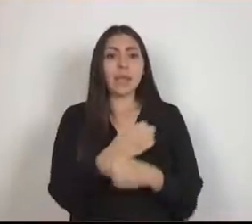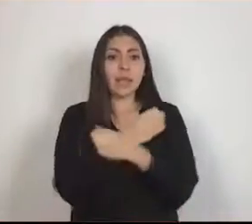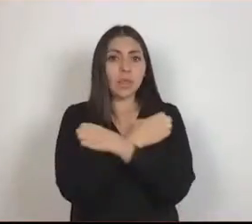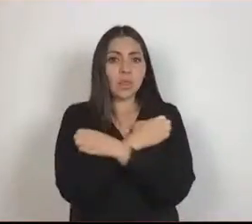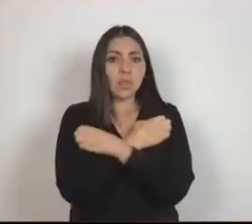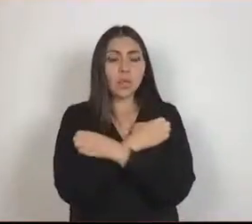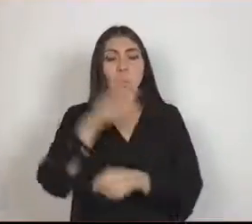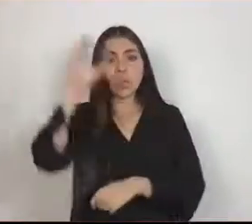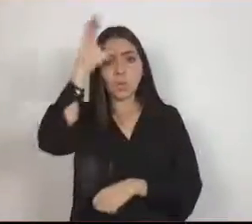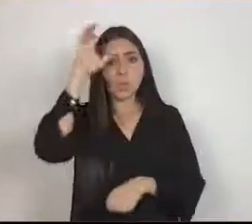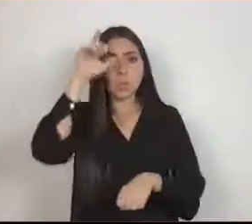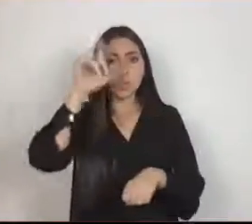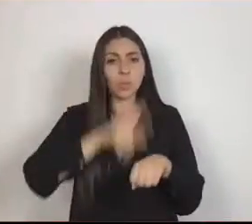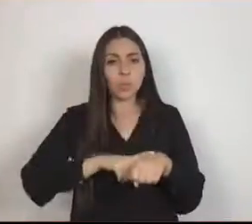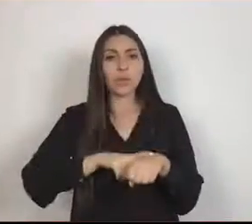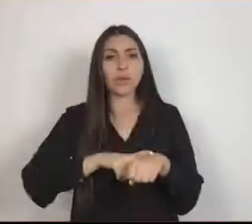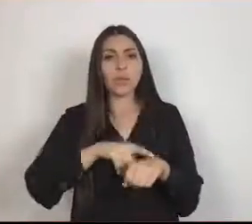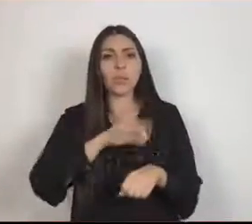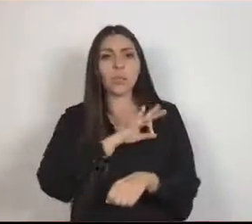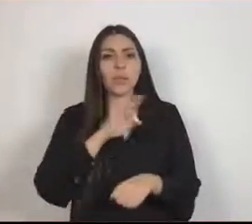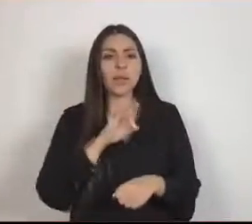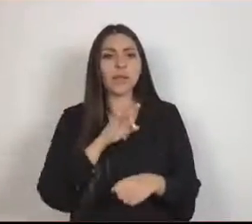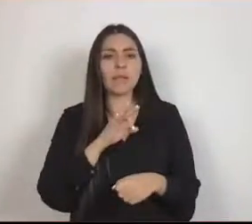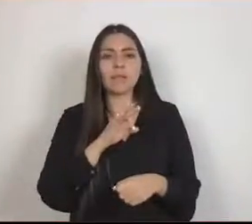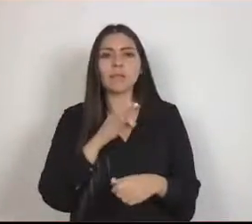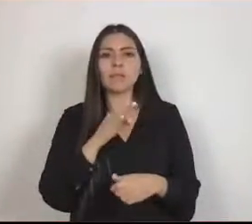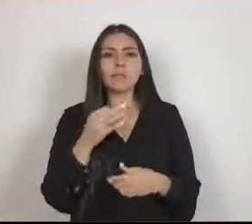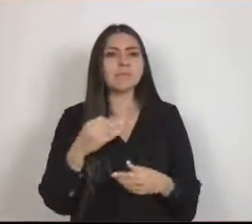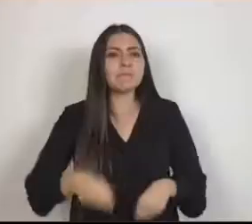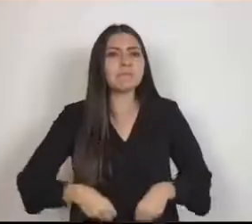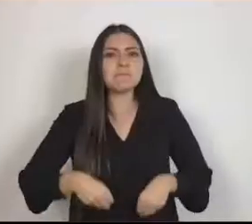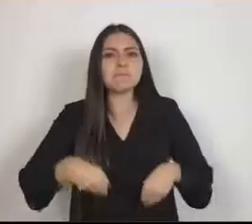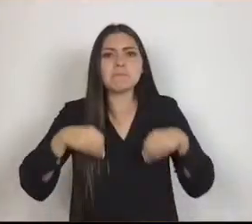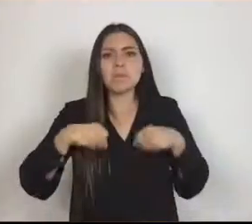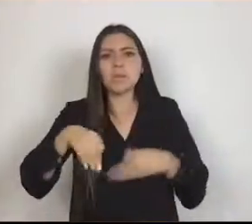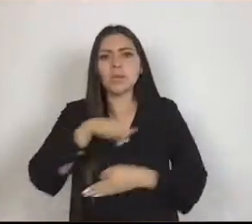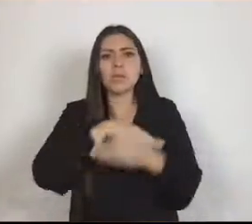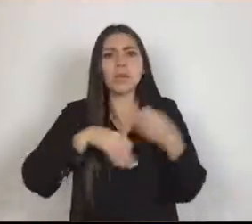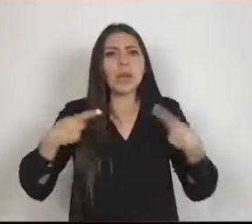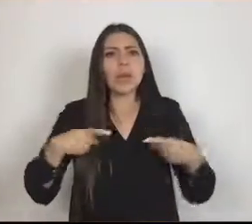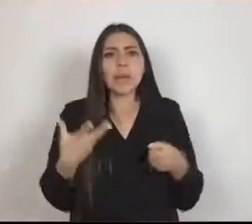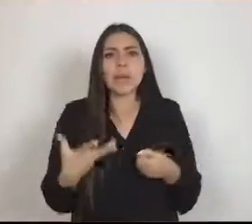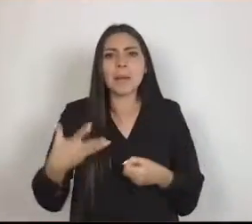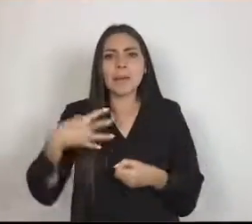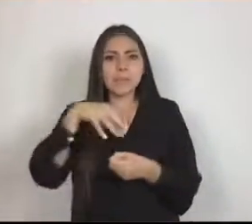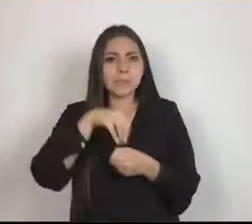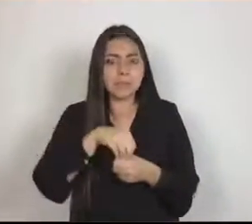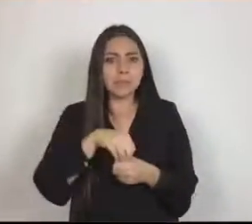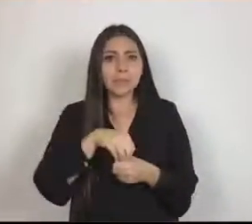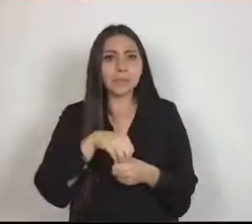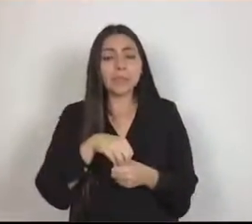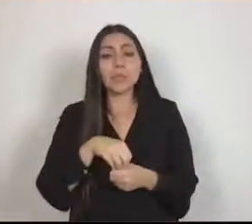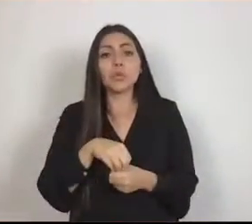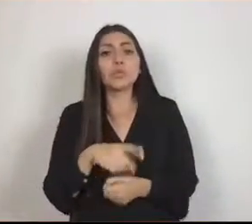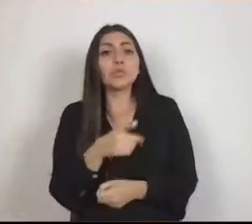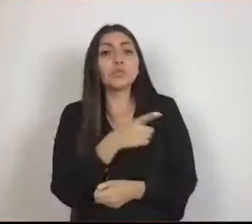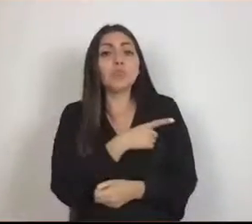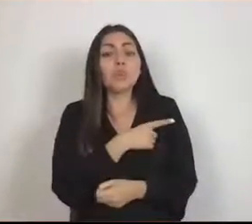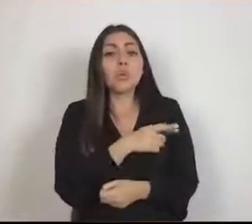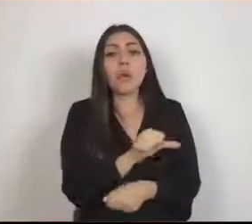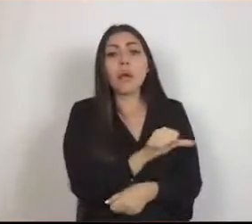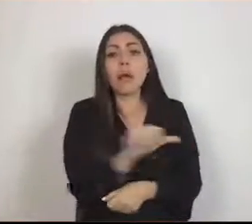formen parte de la vida de todos los mexicanos, no sólo de una clase privilegiada,